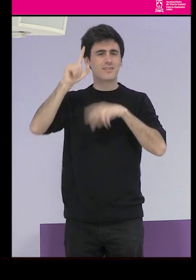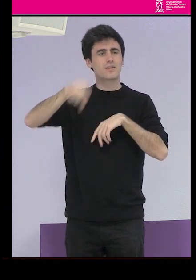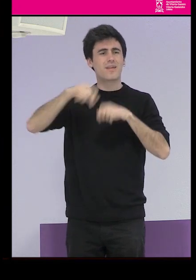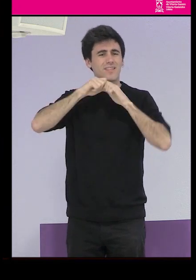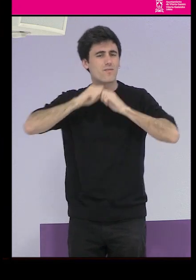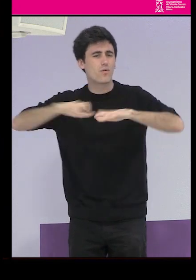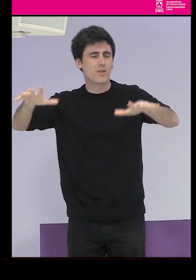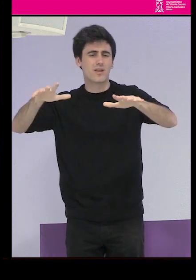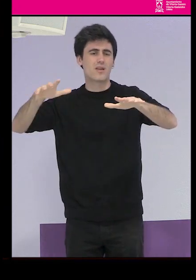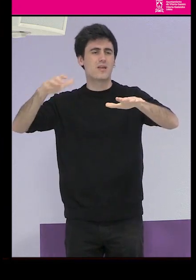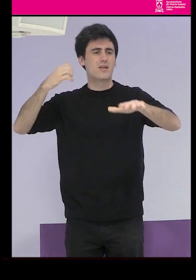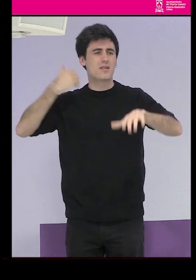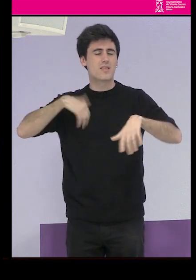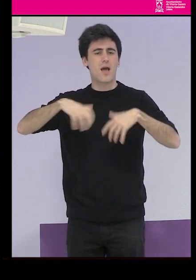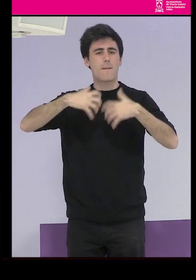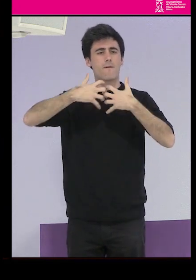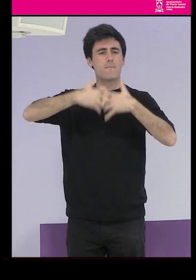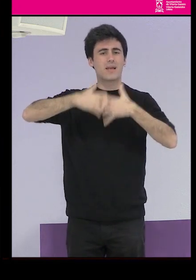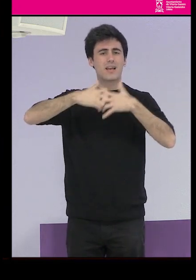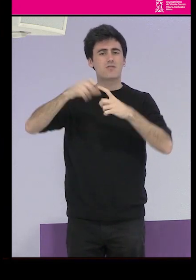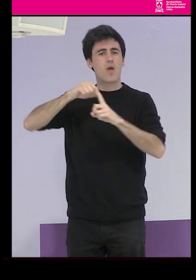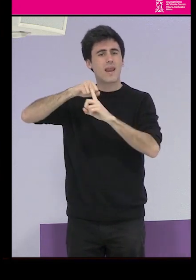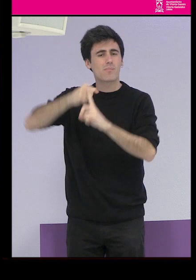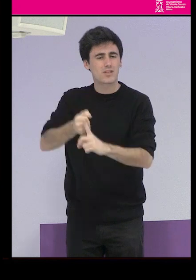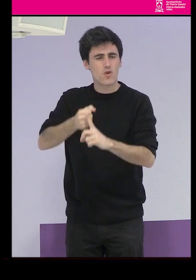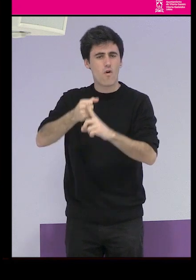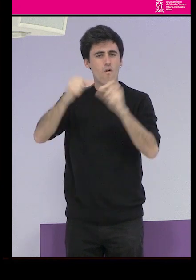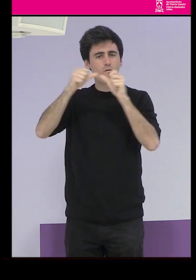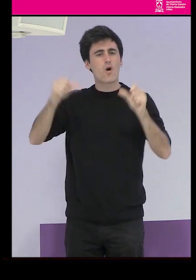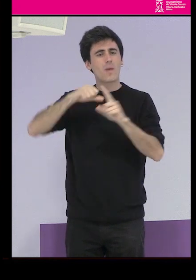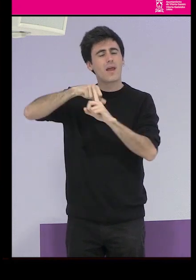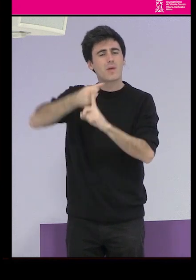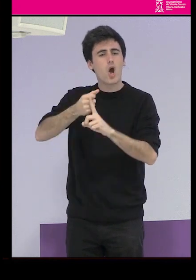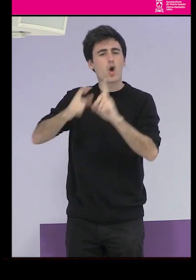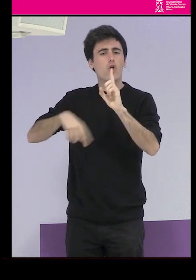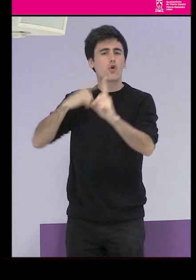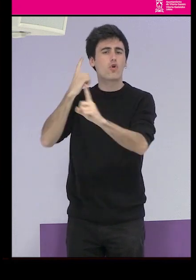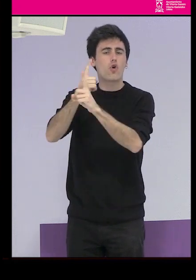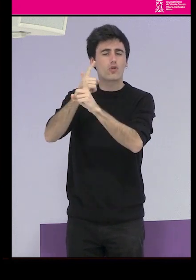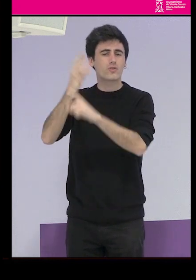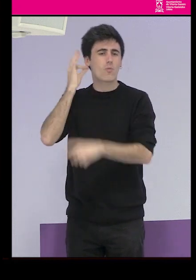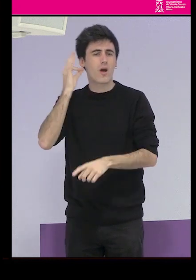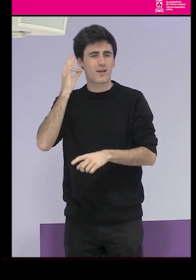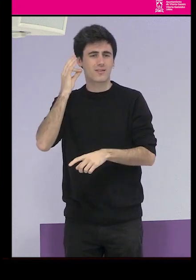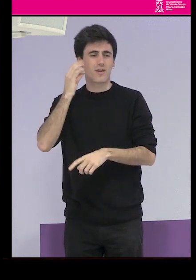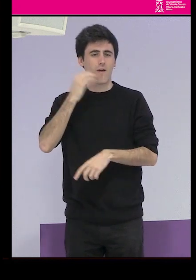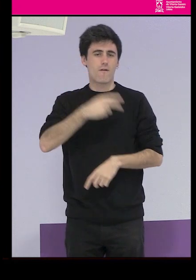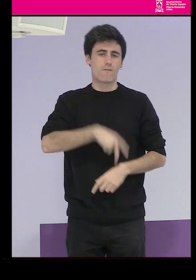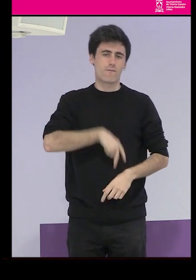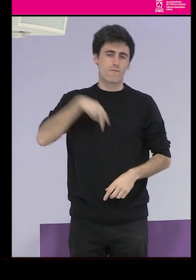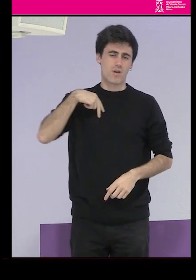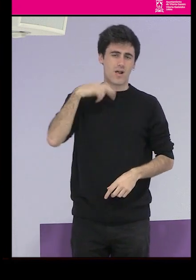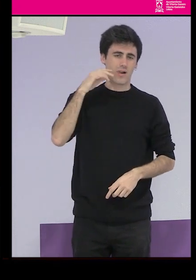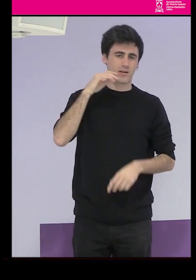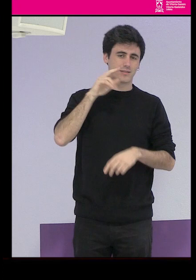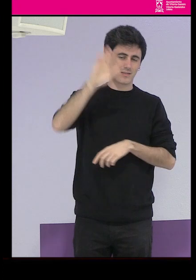y más longevos mecanismos de represión contra las mujeres que tuvo el franquismo, el